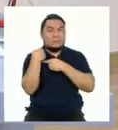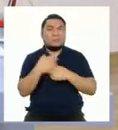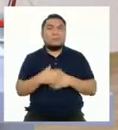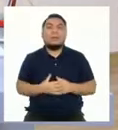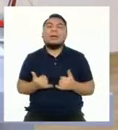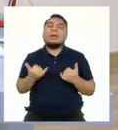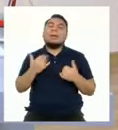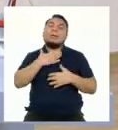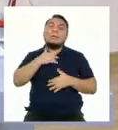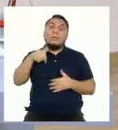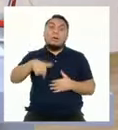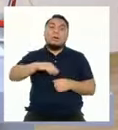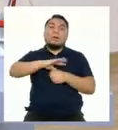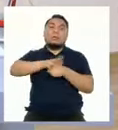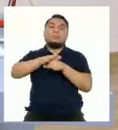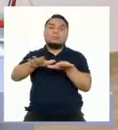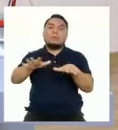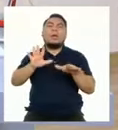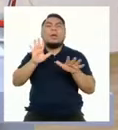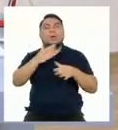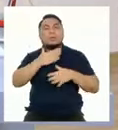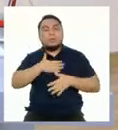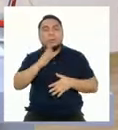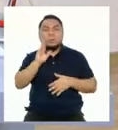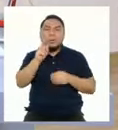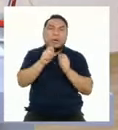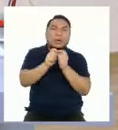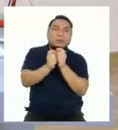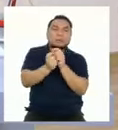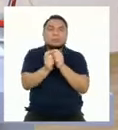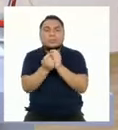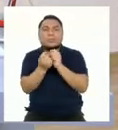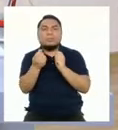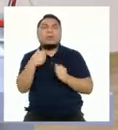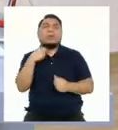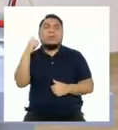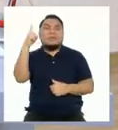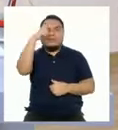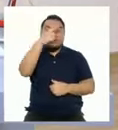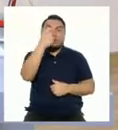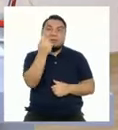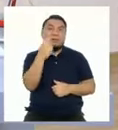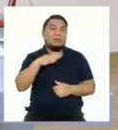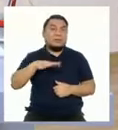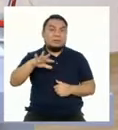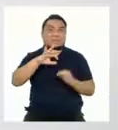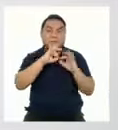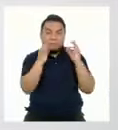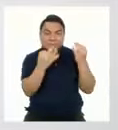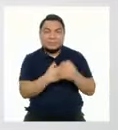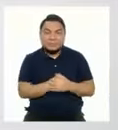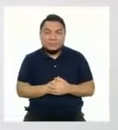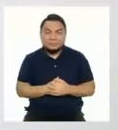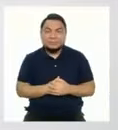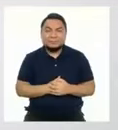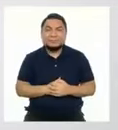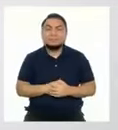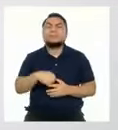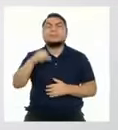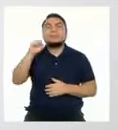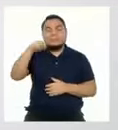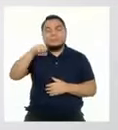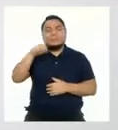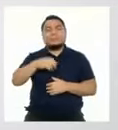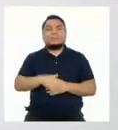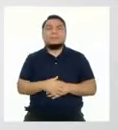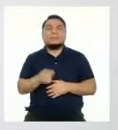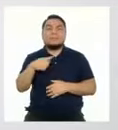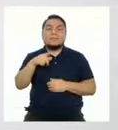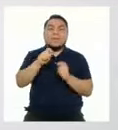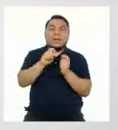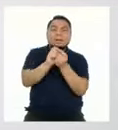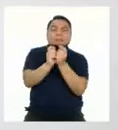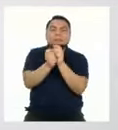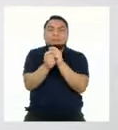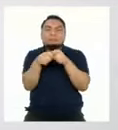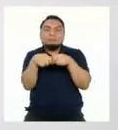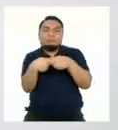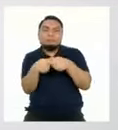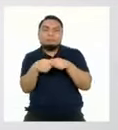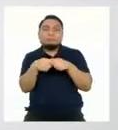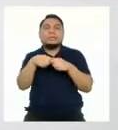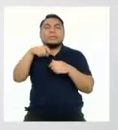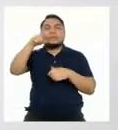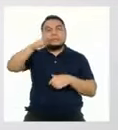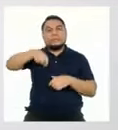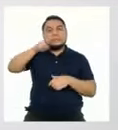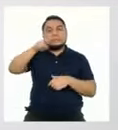por la pandemia es más flexible eso, por la dificultad económica que viven las familias. Claro que sí, la flexibilidad